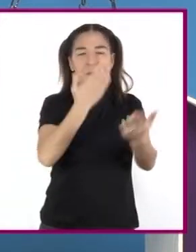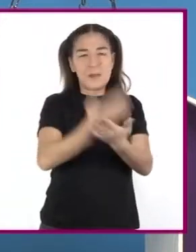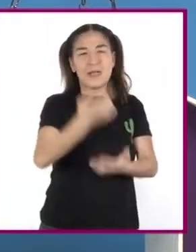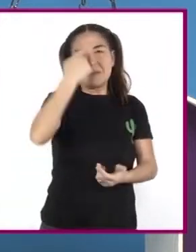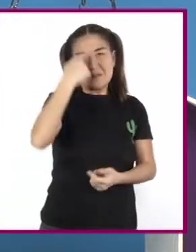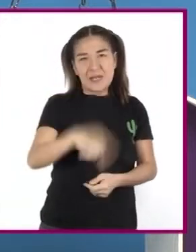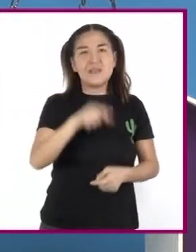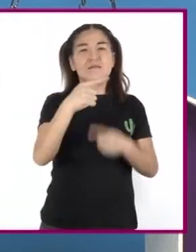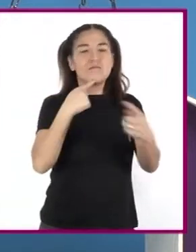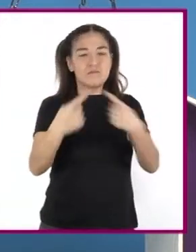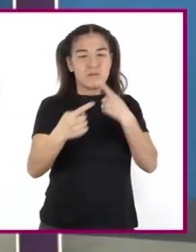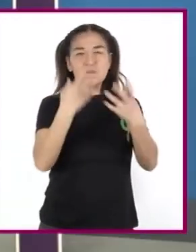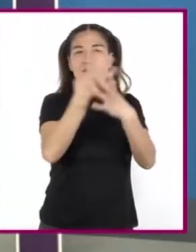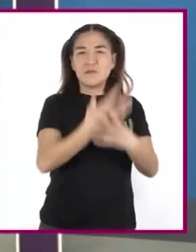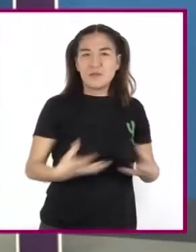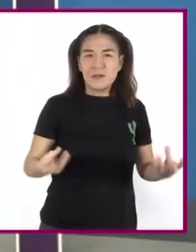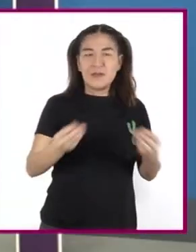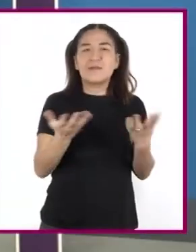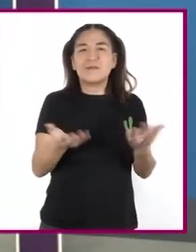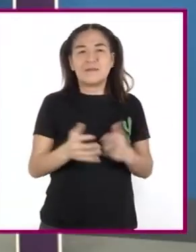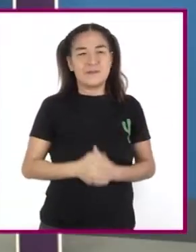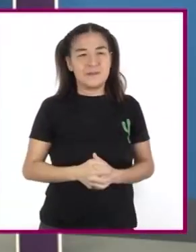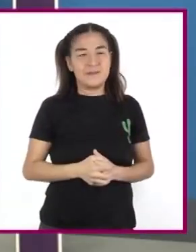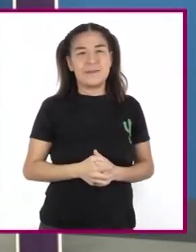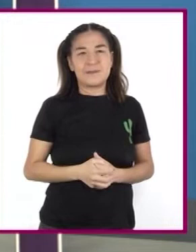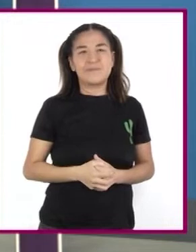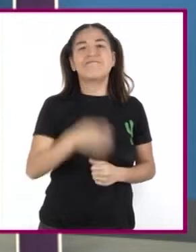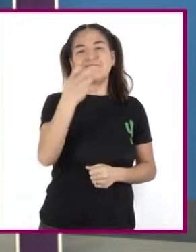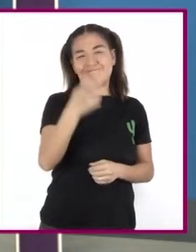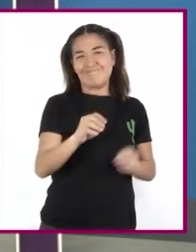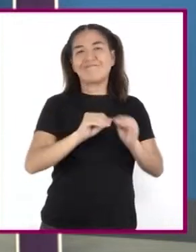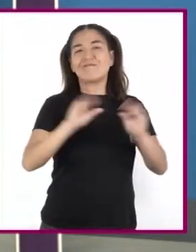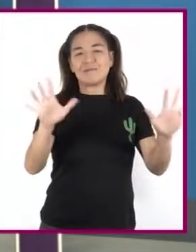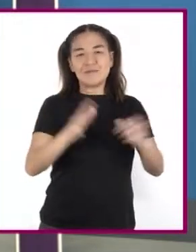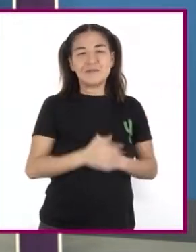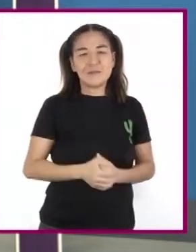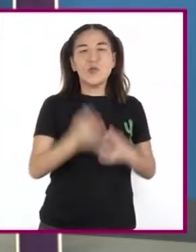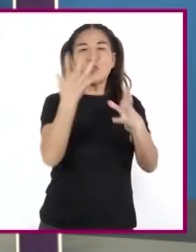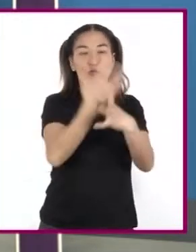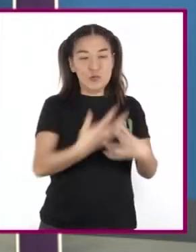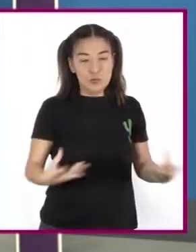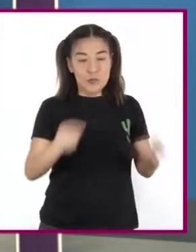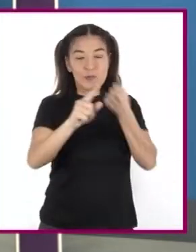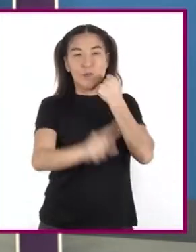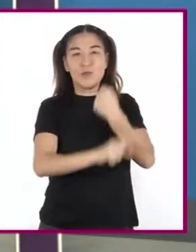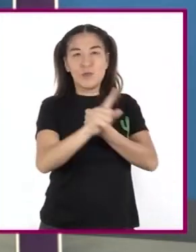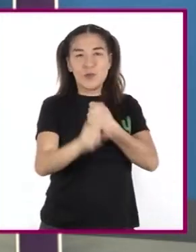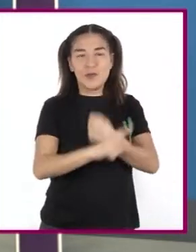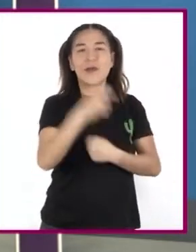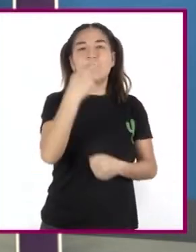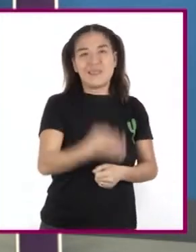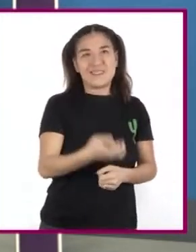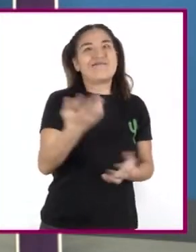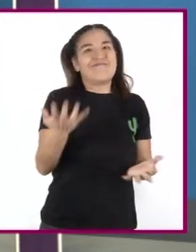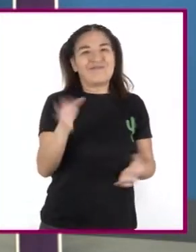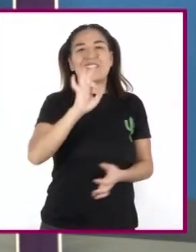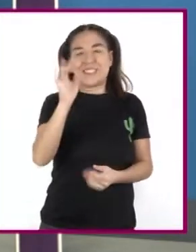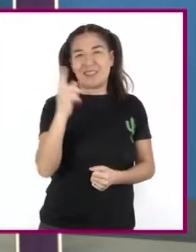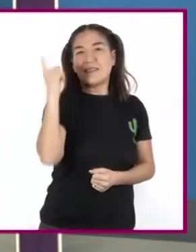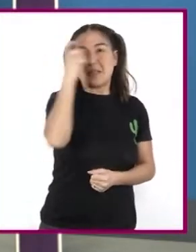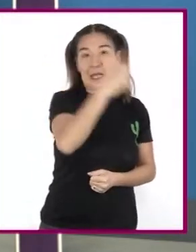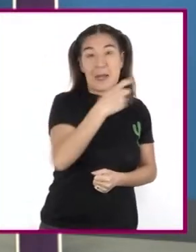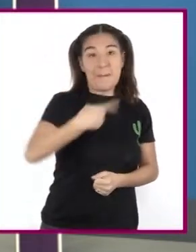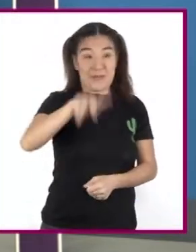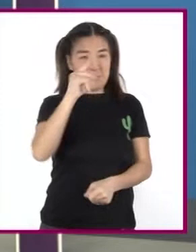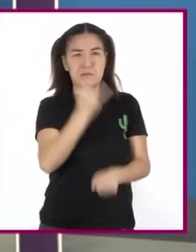resolver Las diferencias? Sí Claro Solucionar El conflicto Se vuelve complicado Más